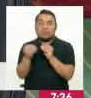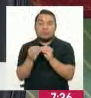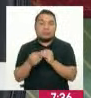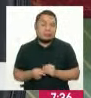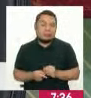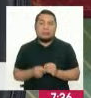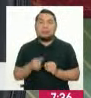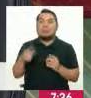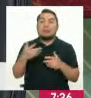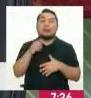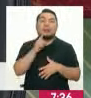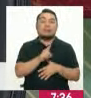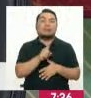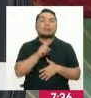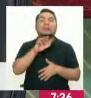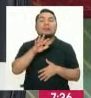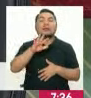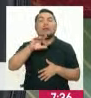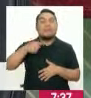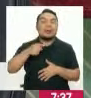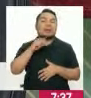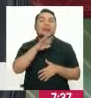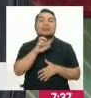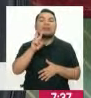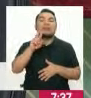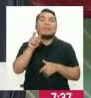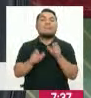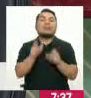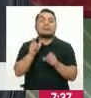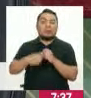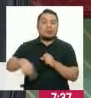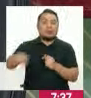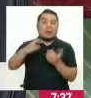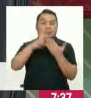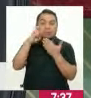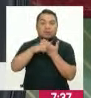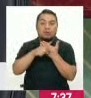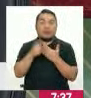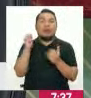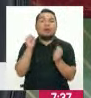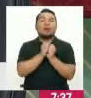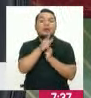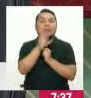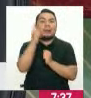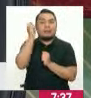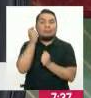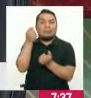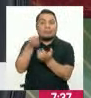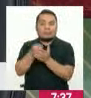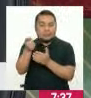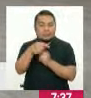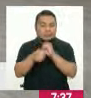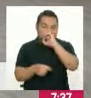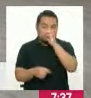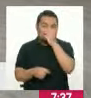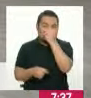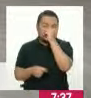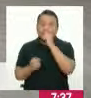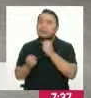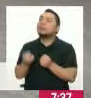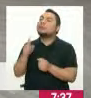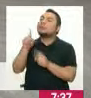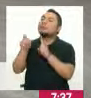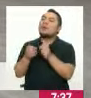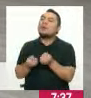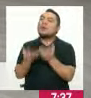vamos a llegar a 105.502 usuarios del programa continúo. ¿Y cuánto es la población que se ha identificado y que debería